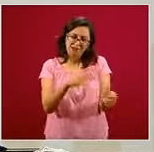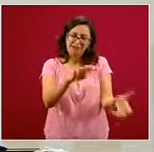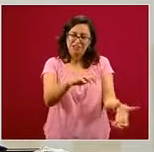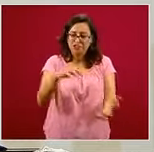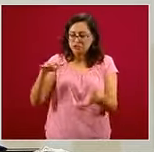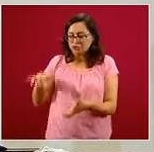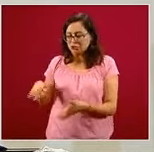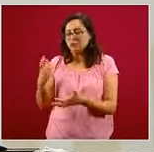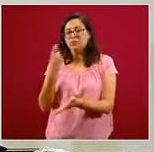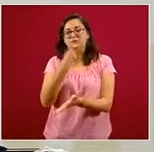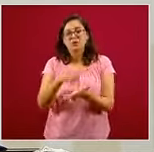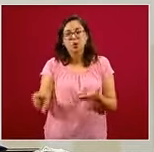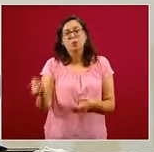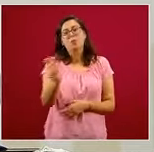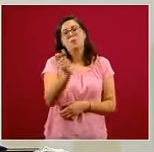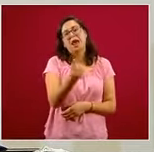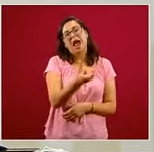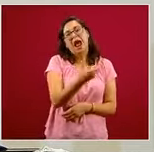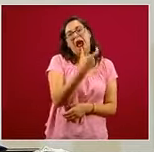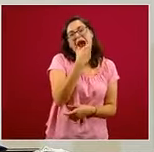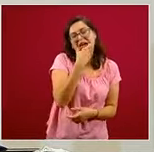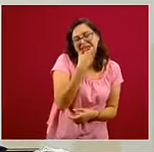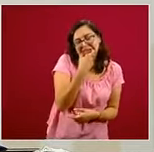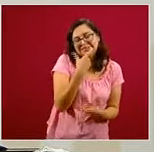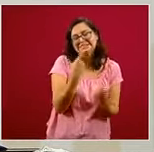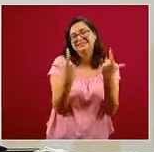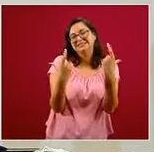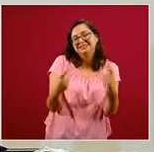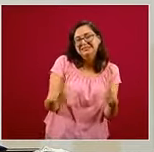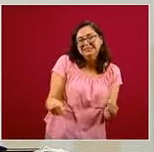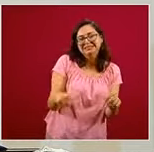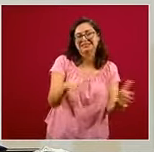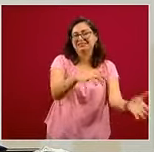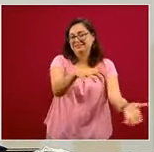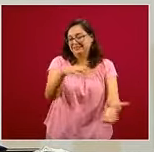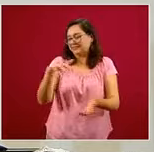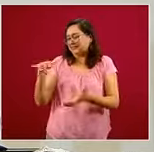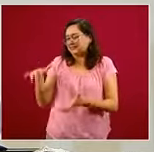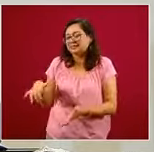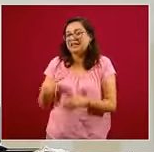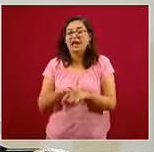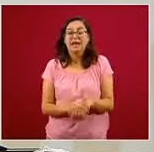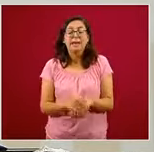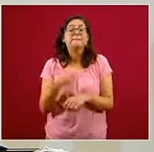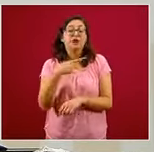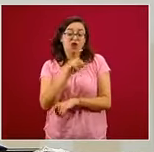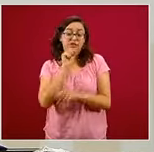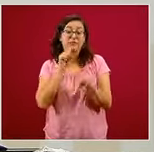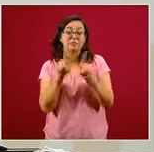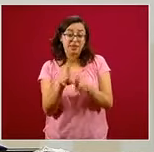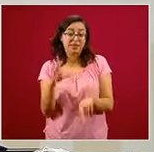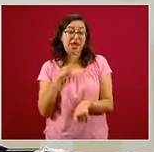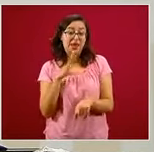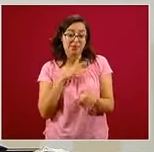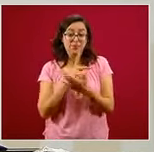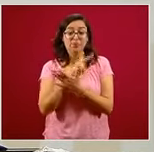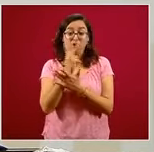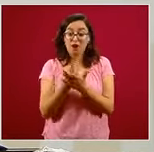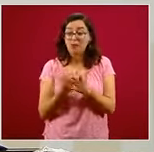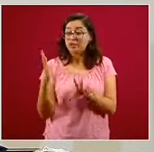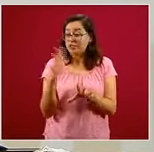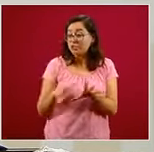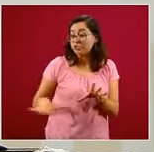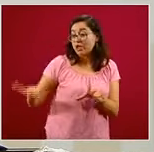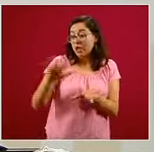compran galletas o pastelitos para eventos, pero también pues tienen programas sociales, tienen también